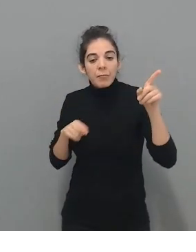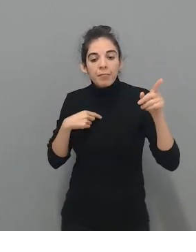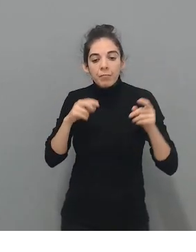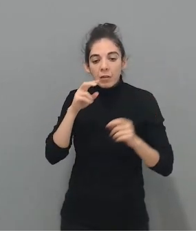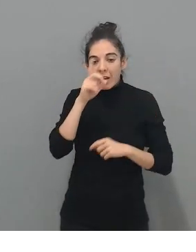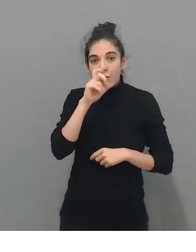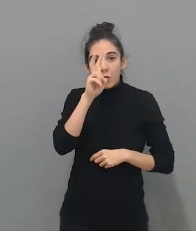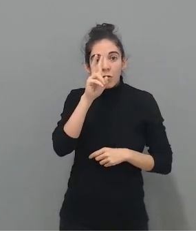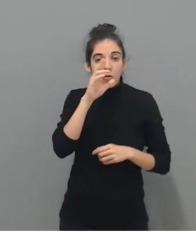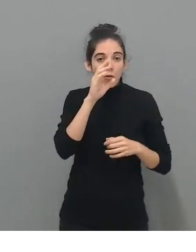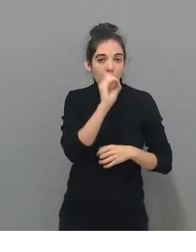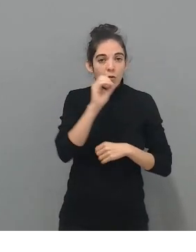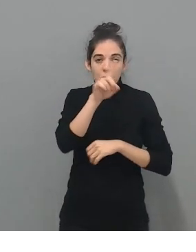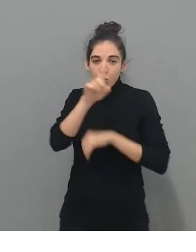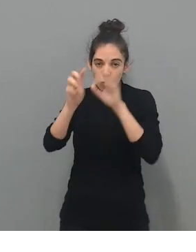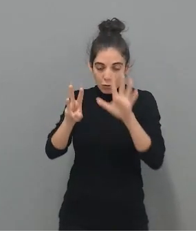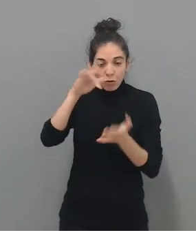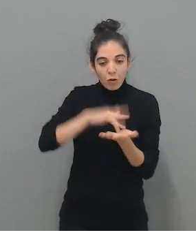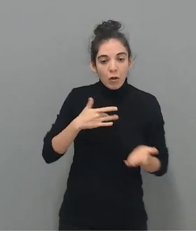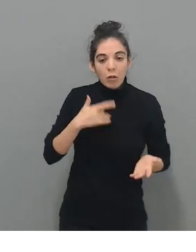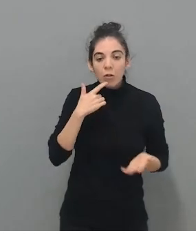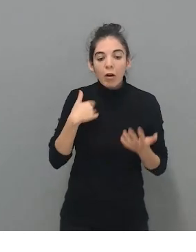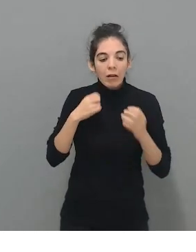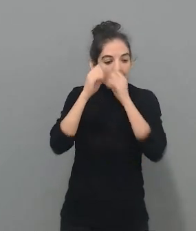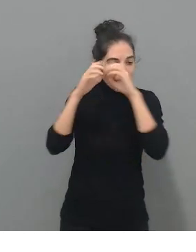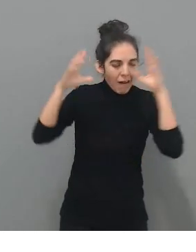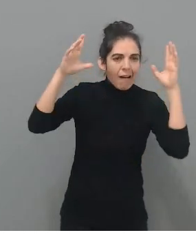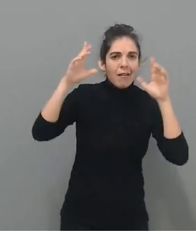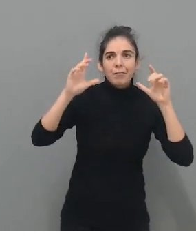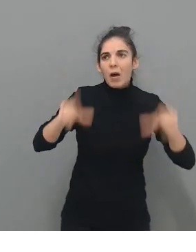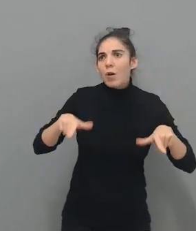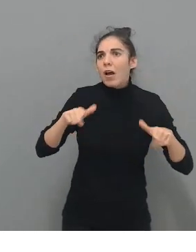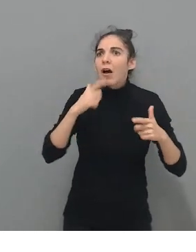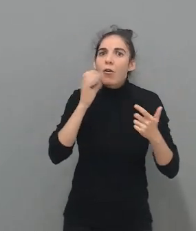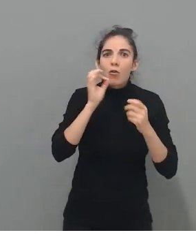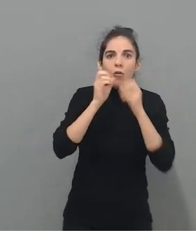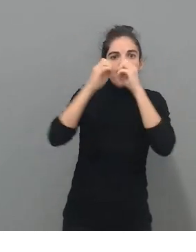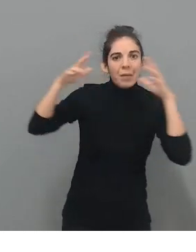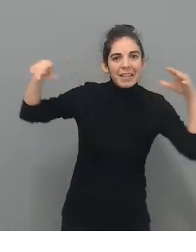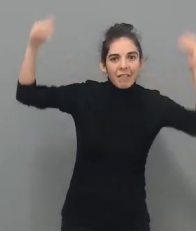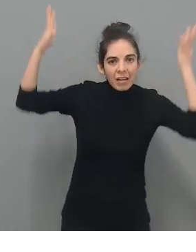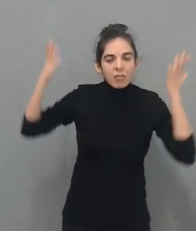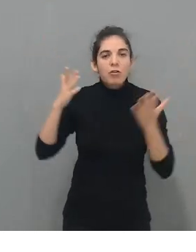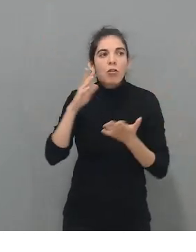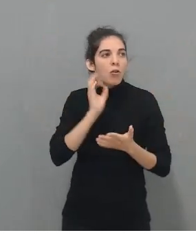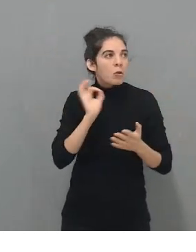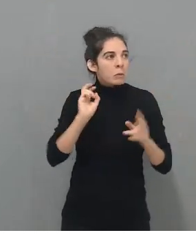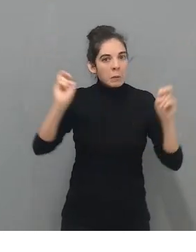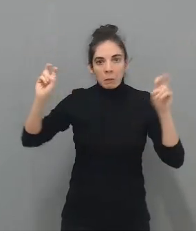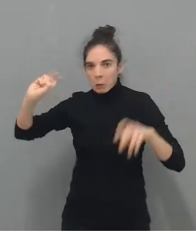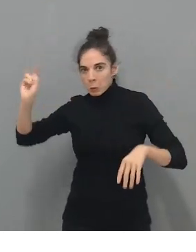nada de realidad virtual, ni de metaverso, ni nada relacionado con este tema. Y